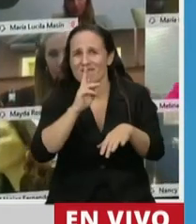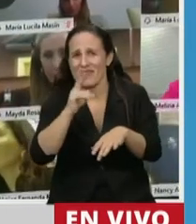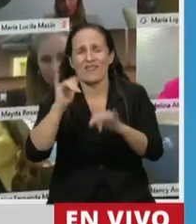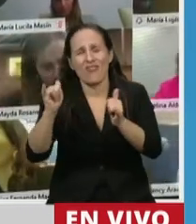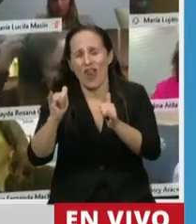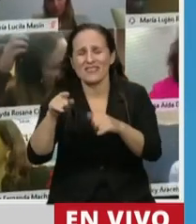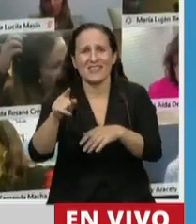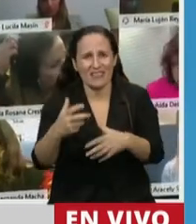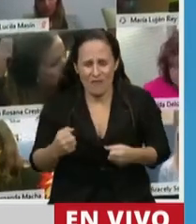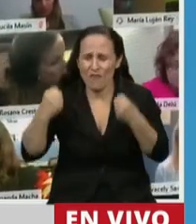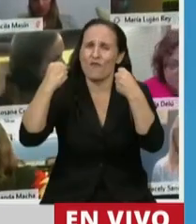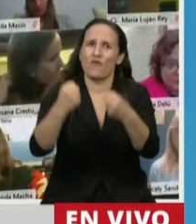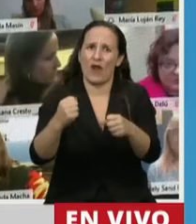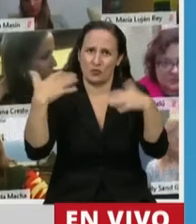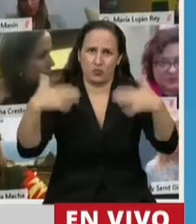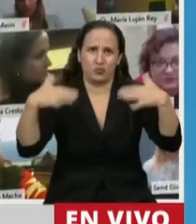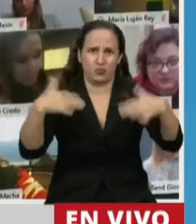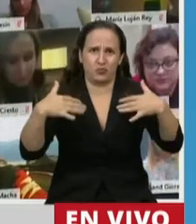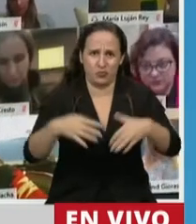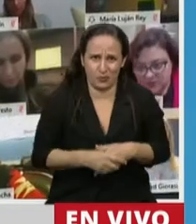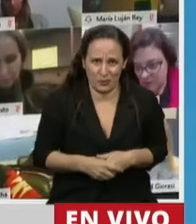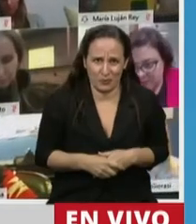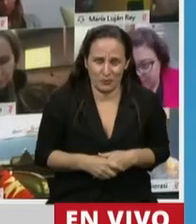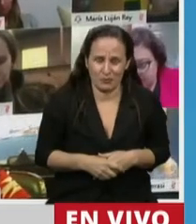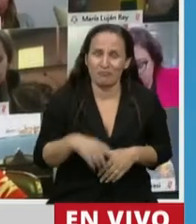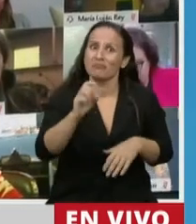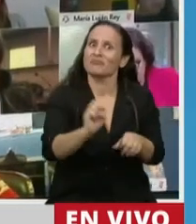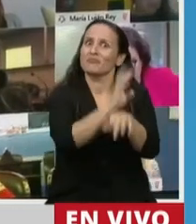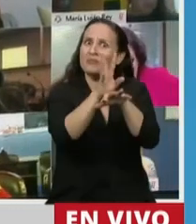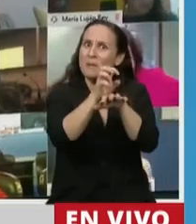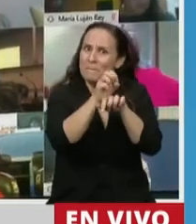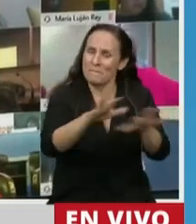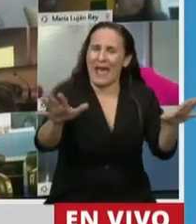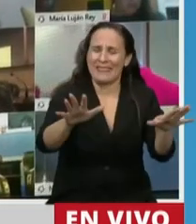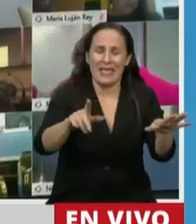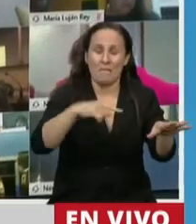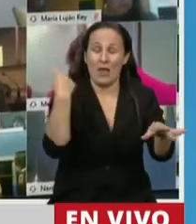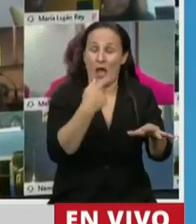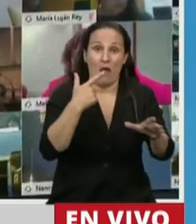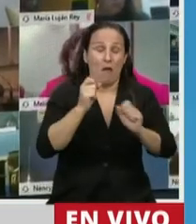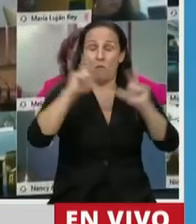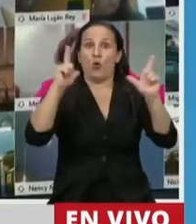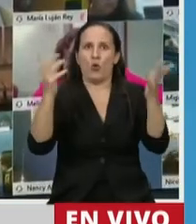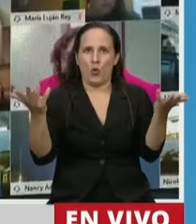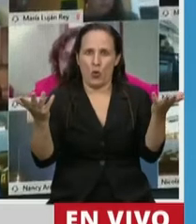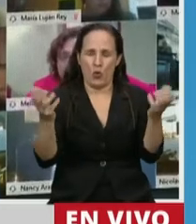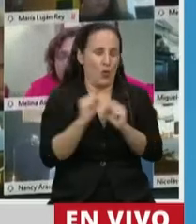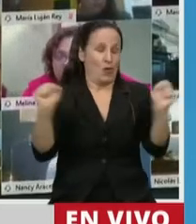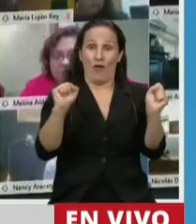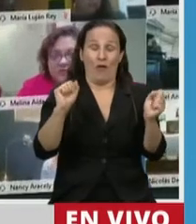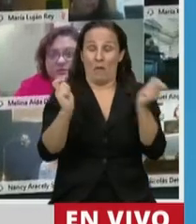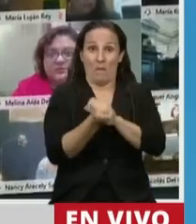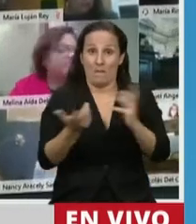están haciendo un esfuerzo enorme. Y no olvidemos que esta pandemia nos llevó puestos a todos. Y a ellos en especial.